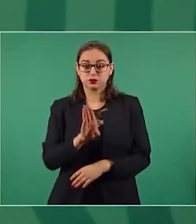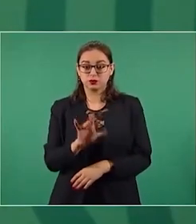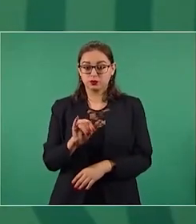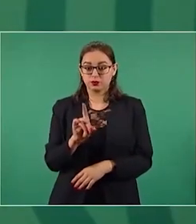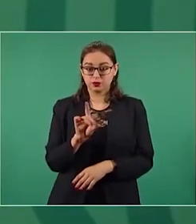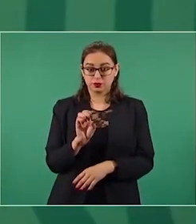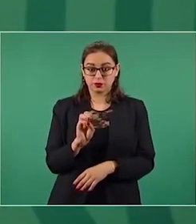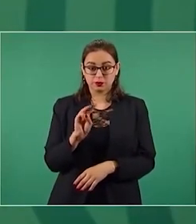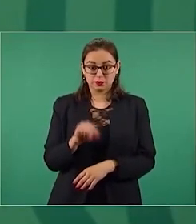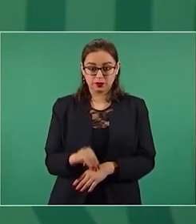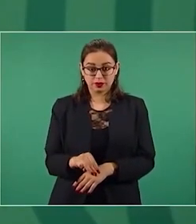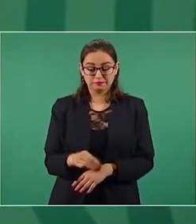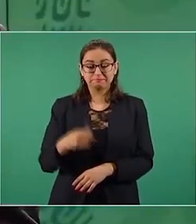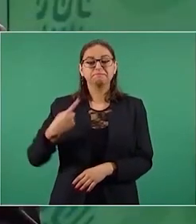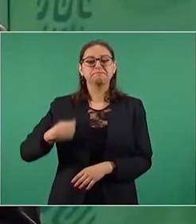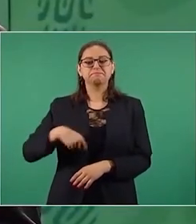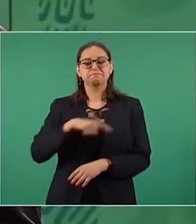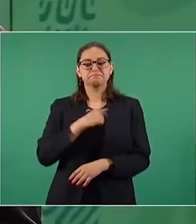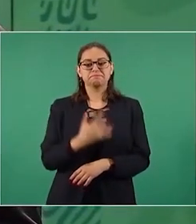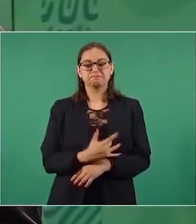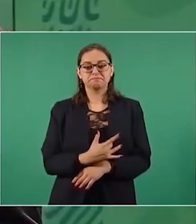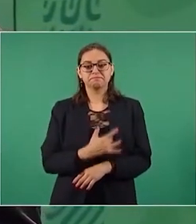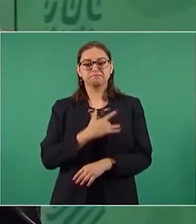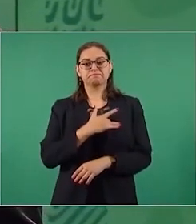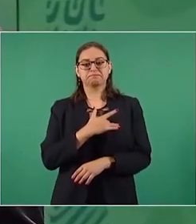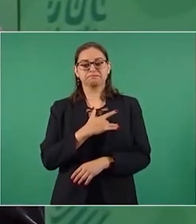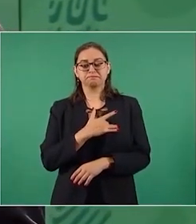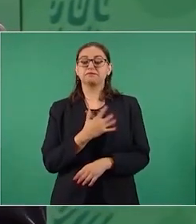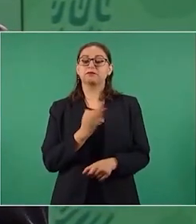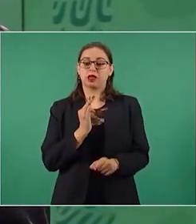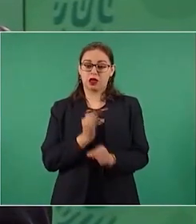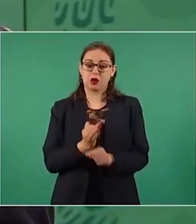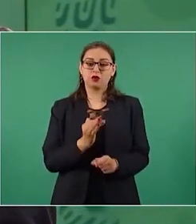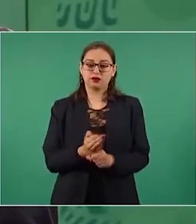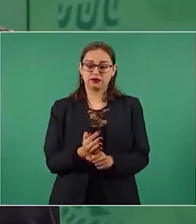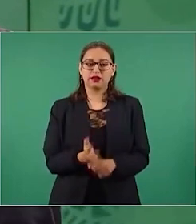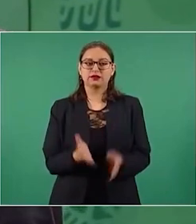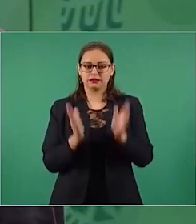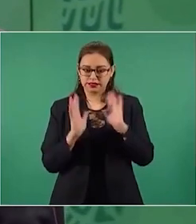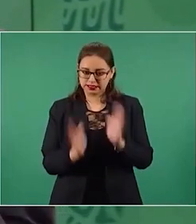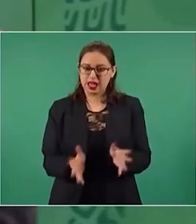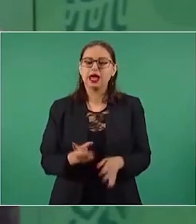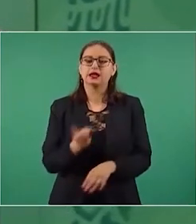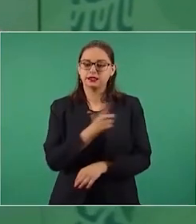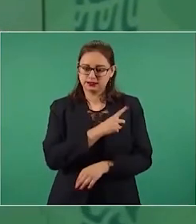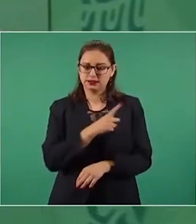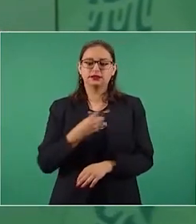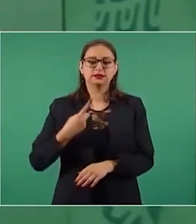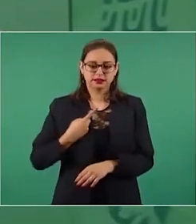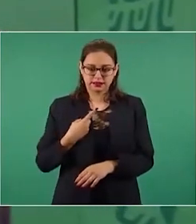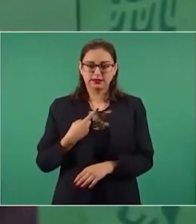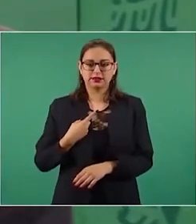que es el momento, es el tiempo para,